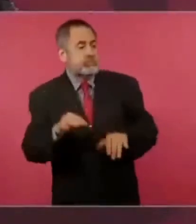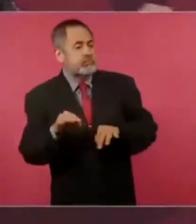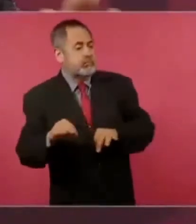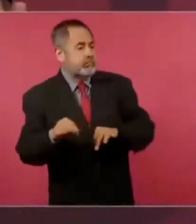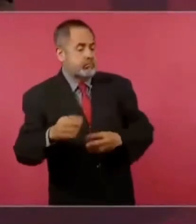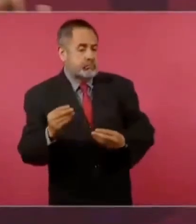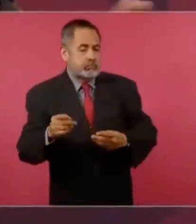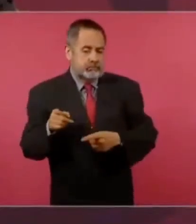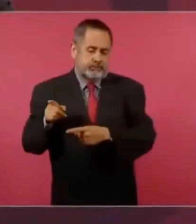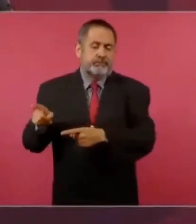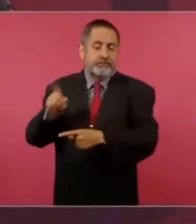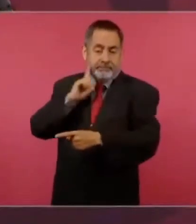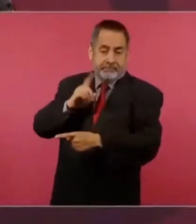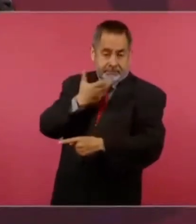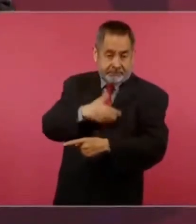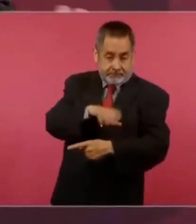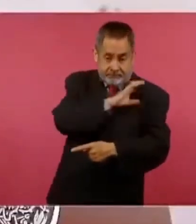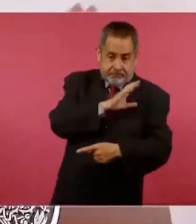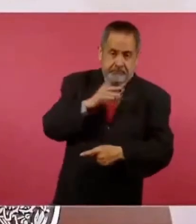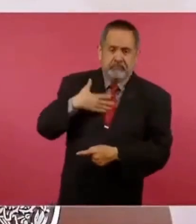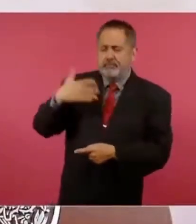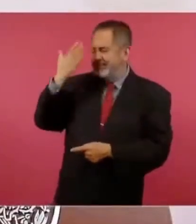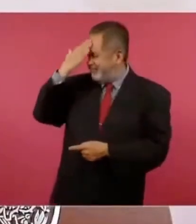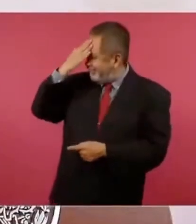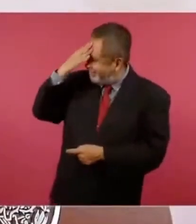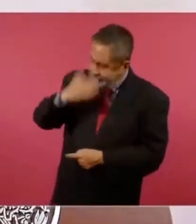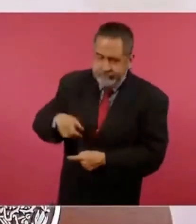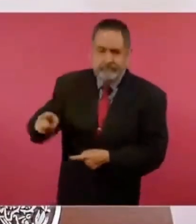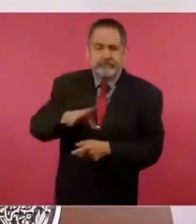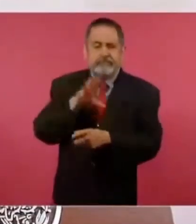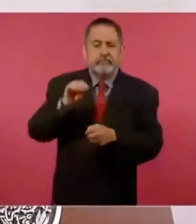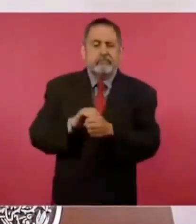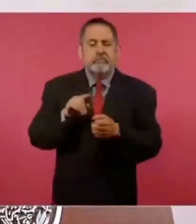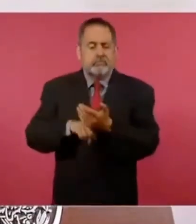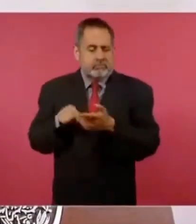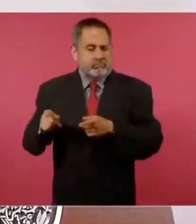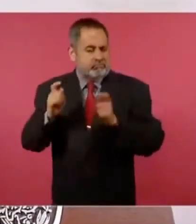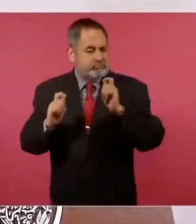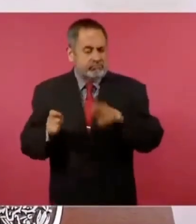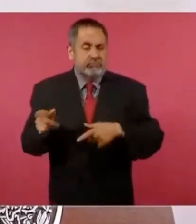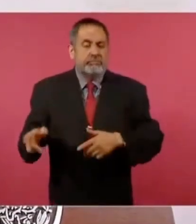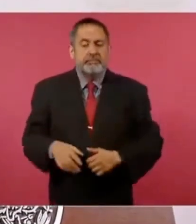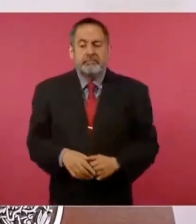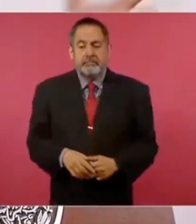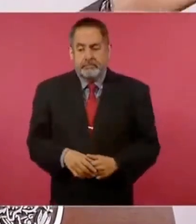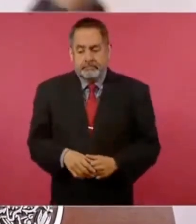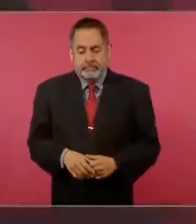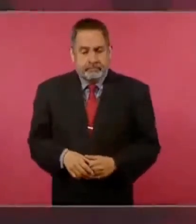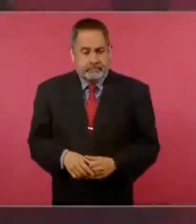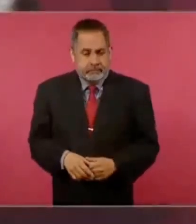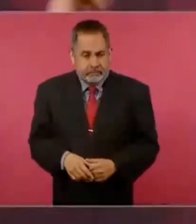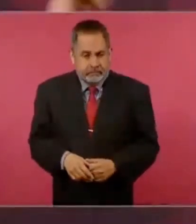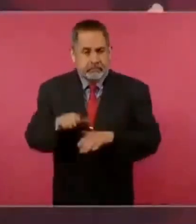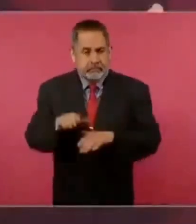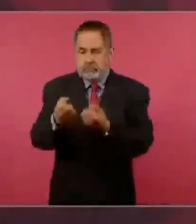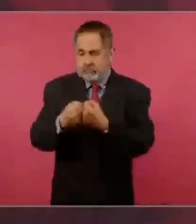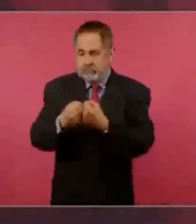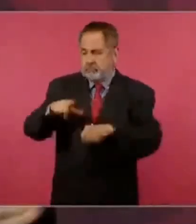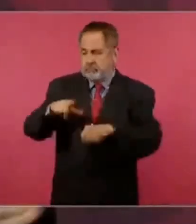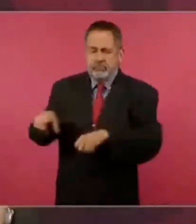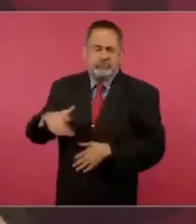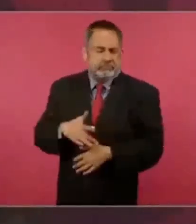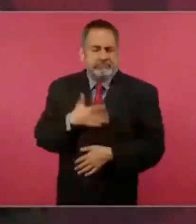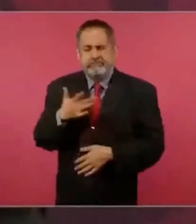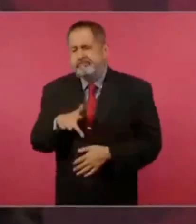bastante sobre esta materia. En lo social es muy sensible,